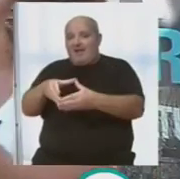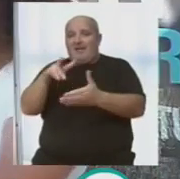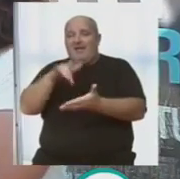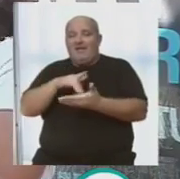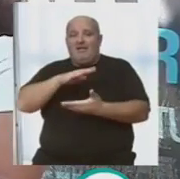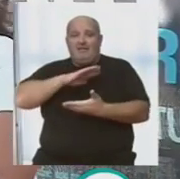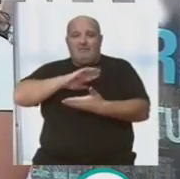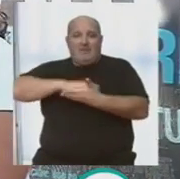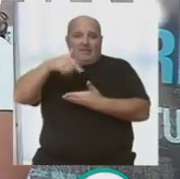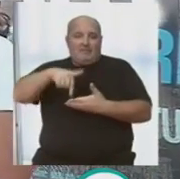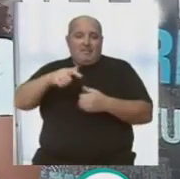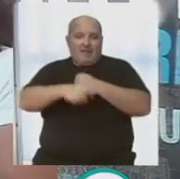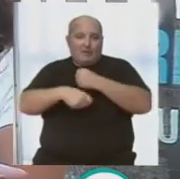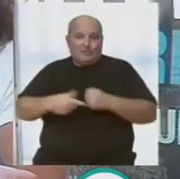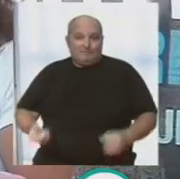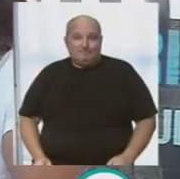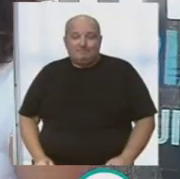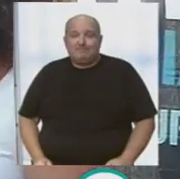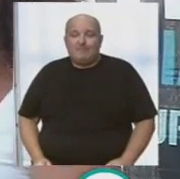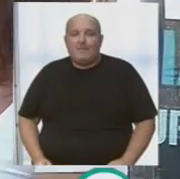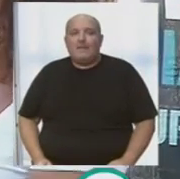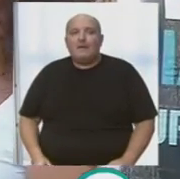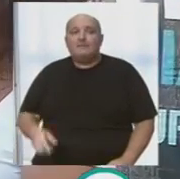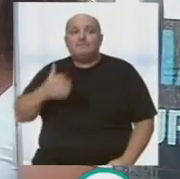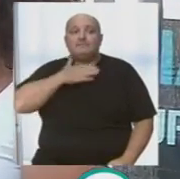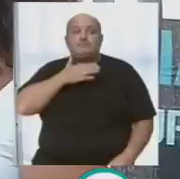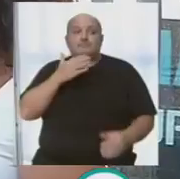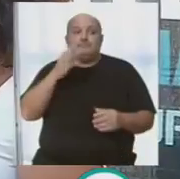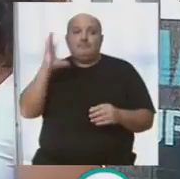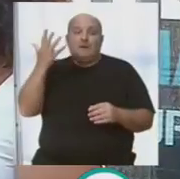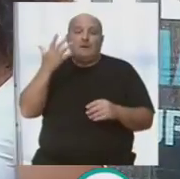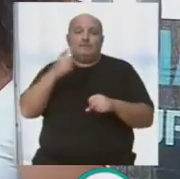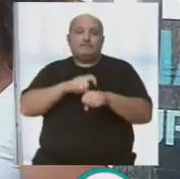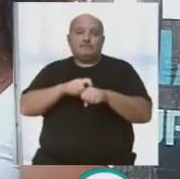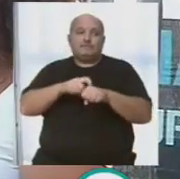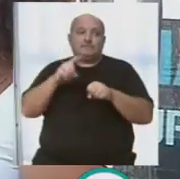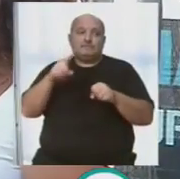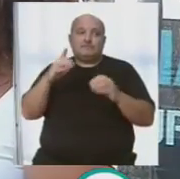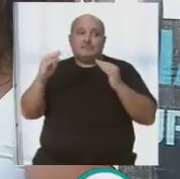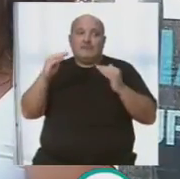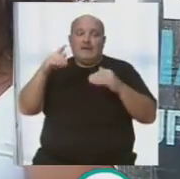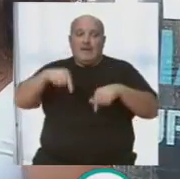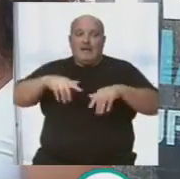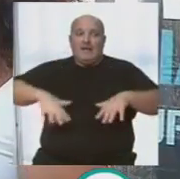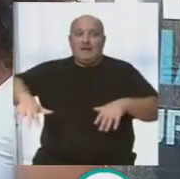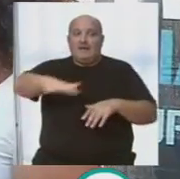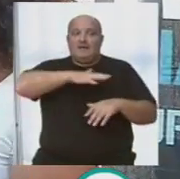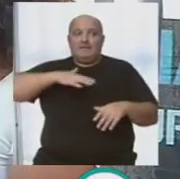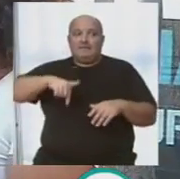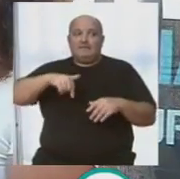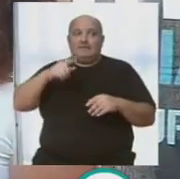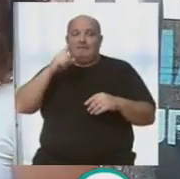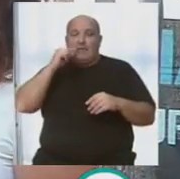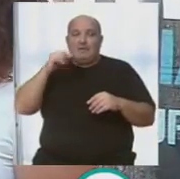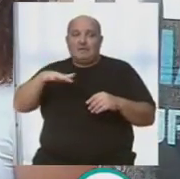¿no? Al Balboarte de la Candelaria